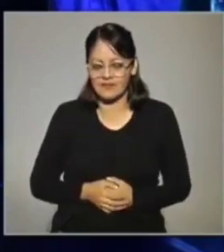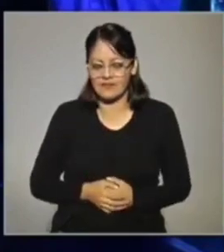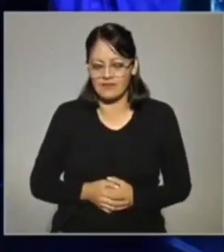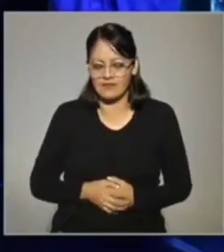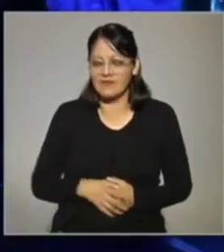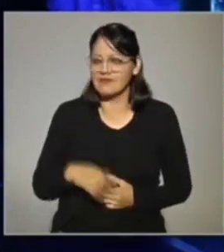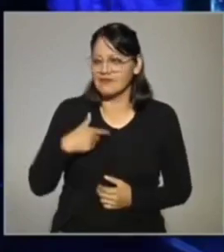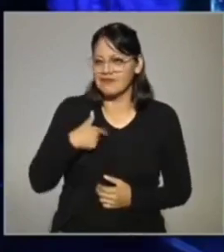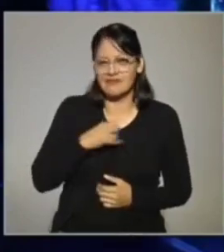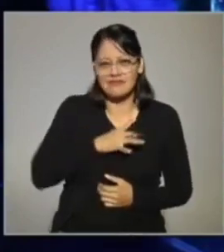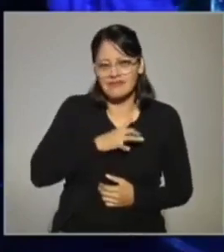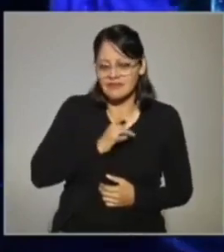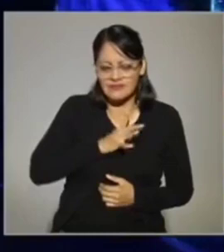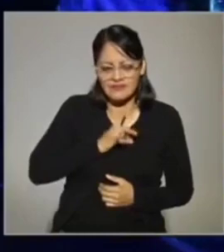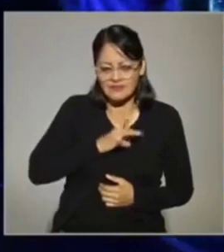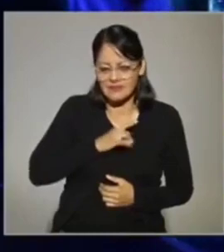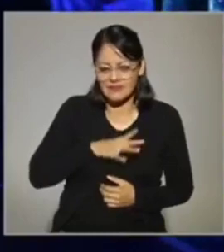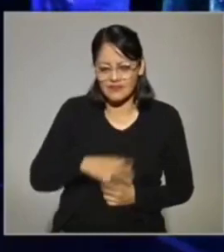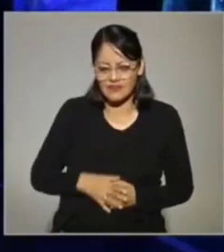Tengo mucho miedo.